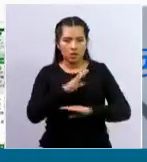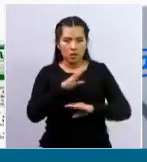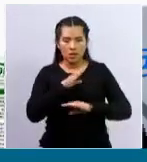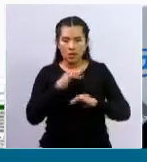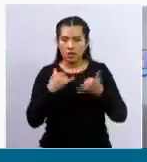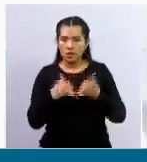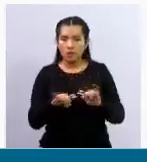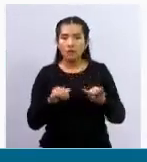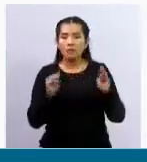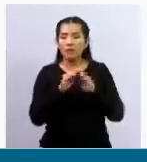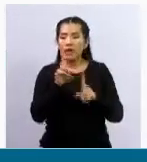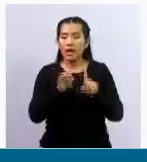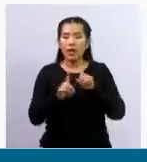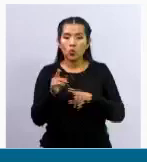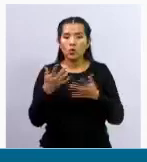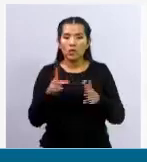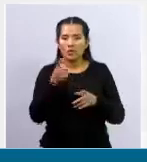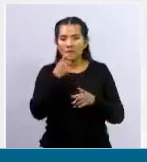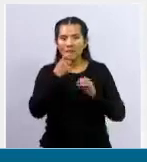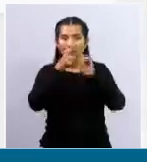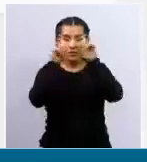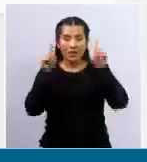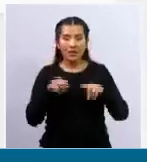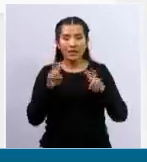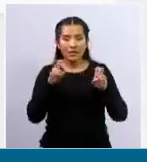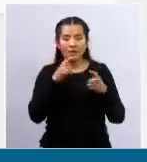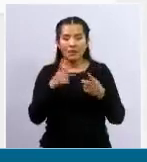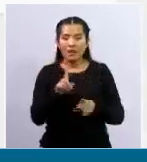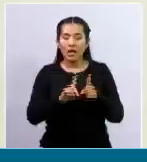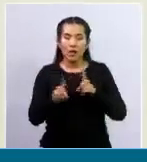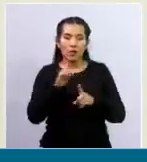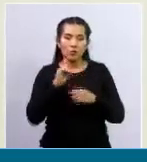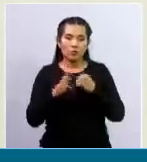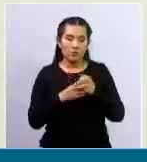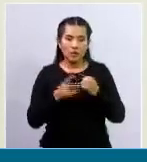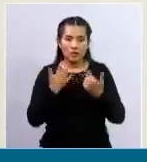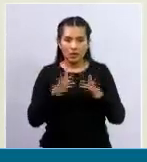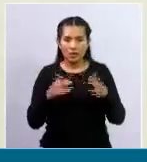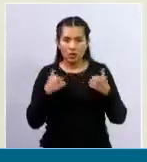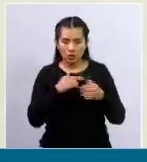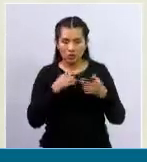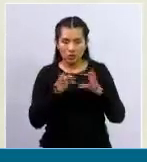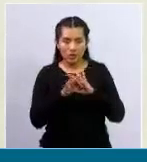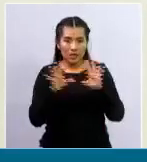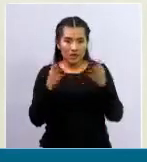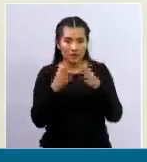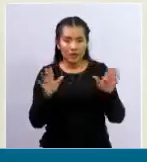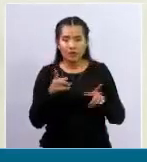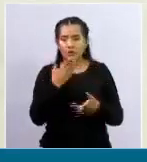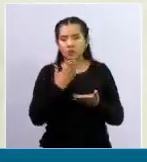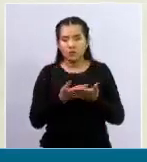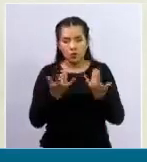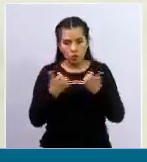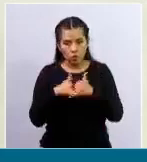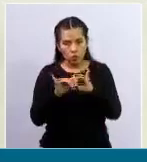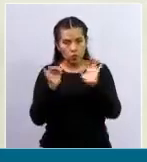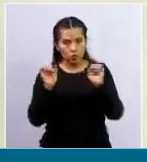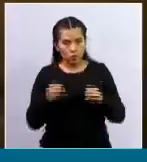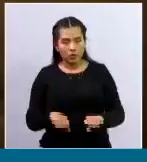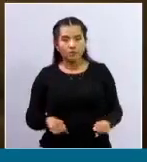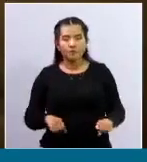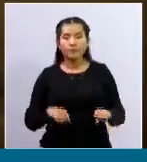ventanilla de alguna de las entidades financieras que tenemos habilitadas va a continuarlo haciendo, y aquel que,